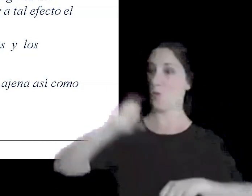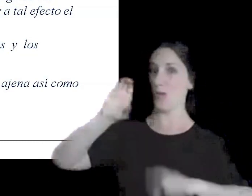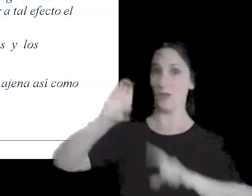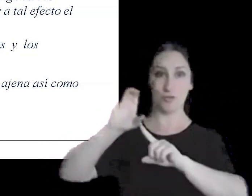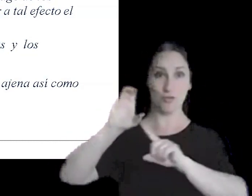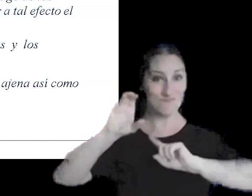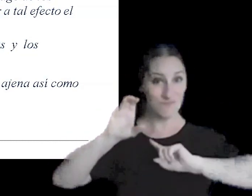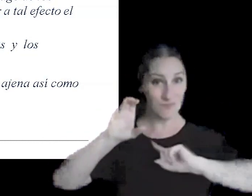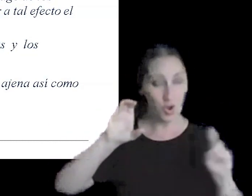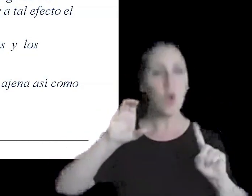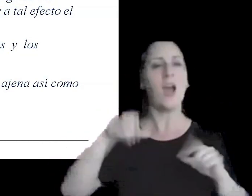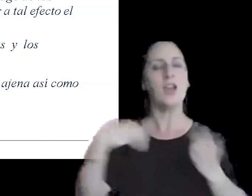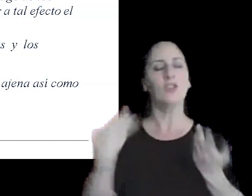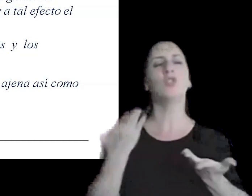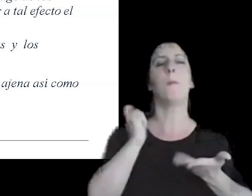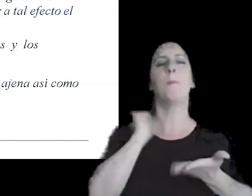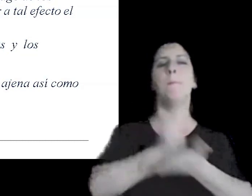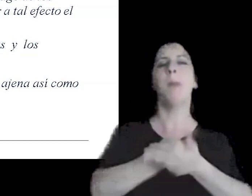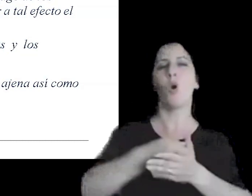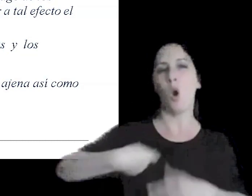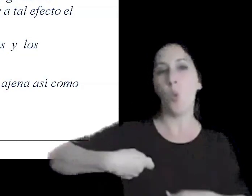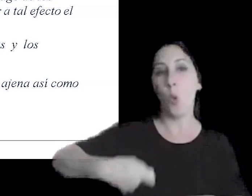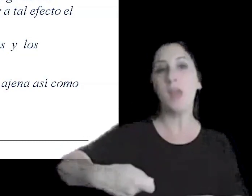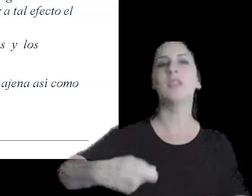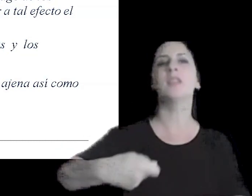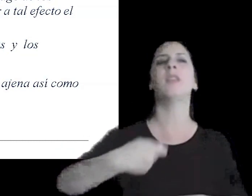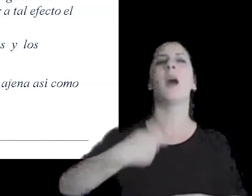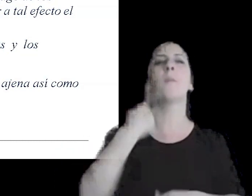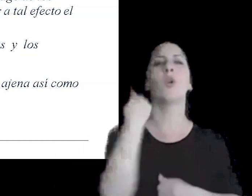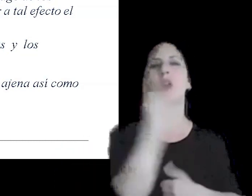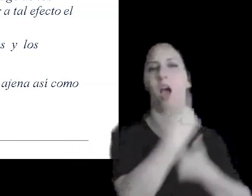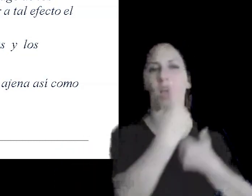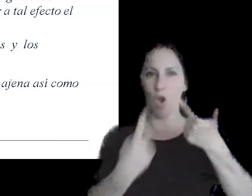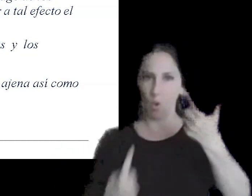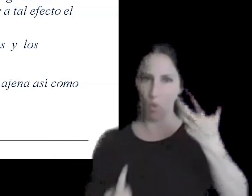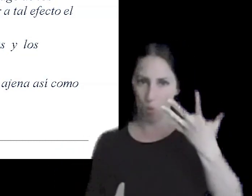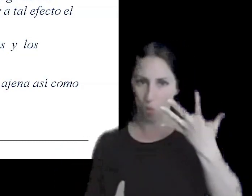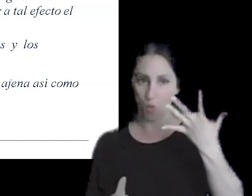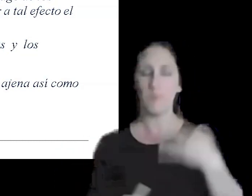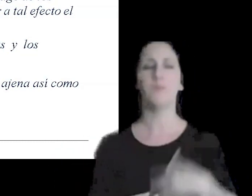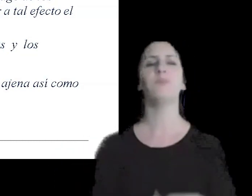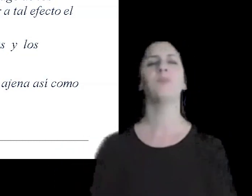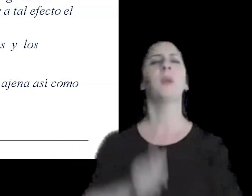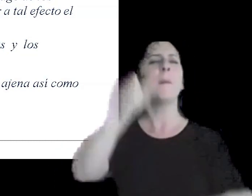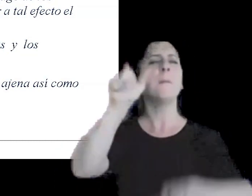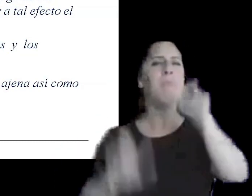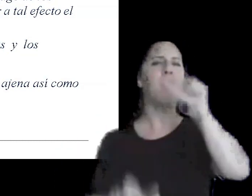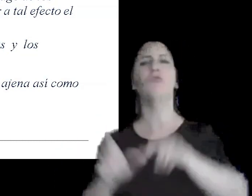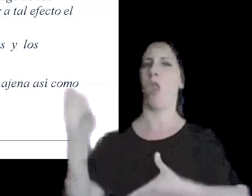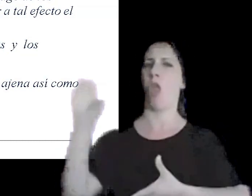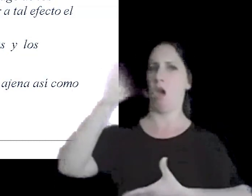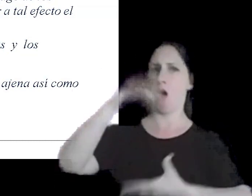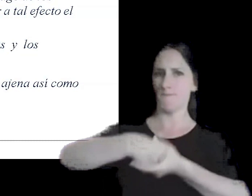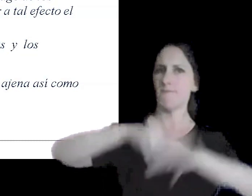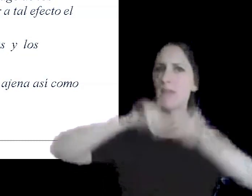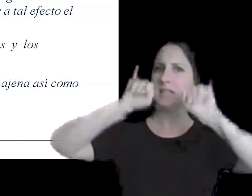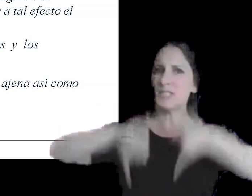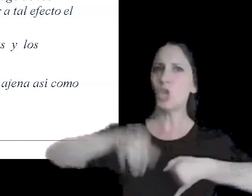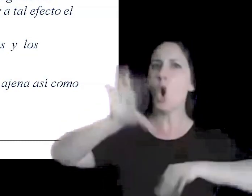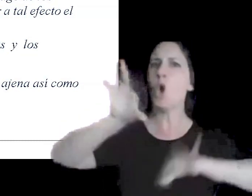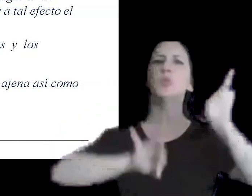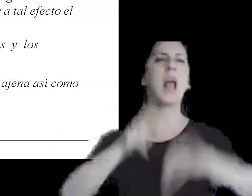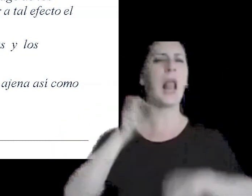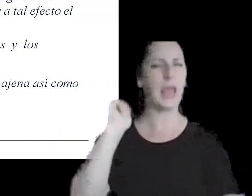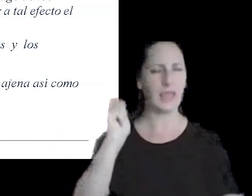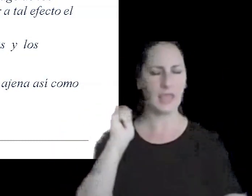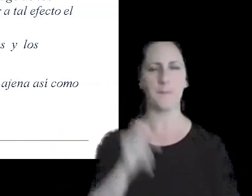un ingreso de pago a cuenta por cada obligación. Tienes pueden adherir a este régimen opcional las